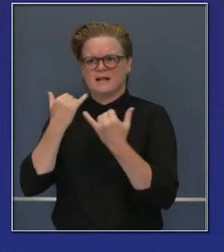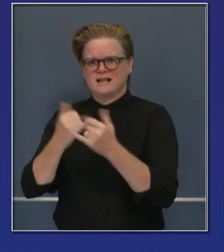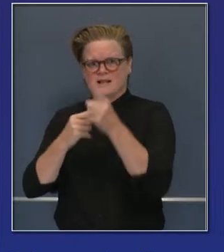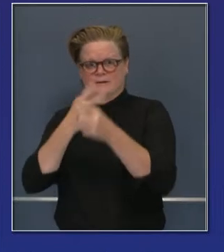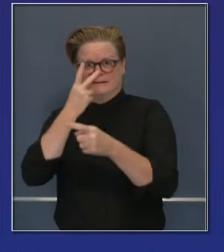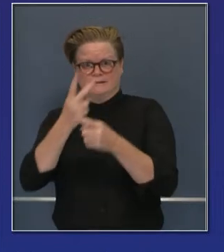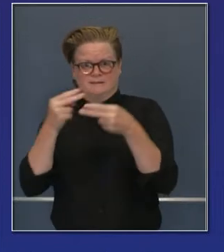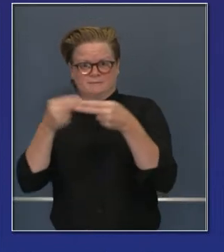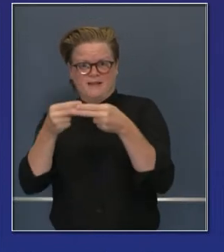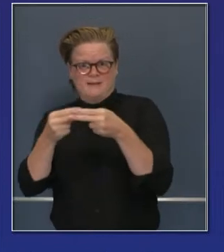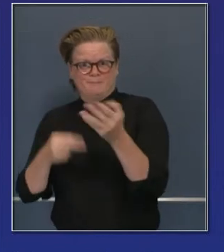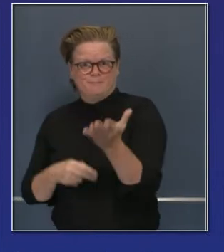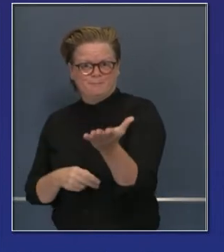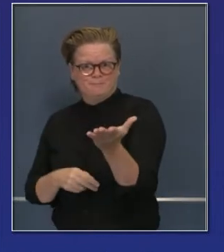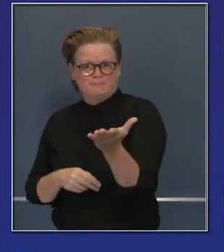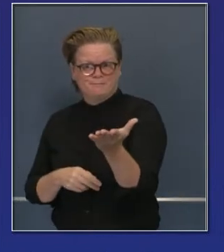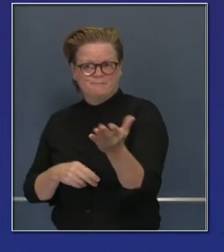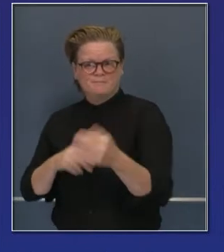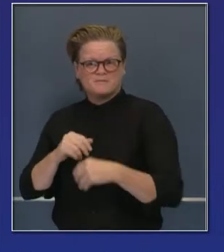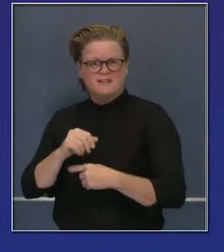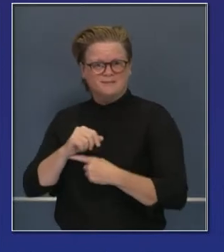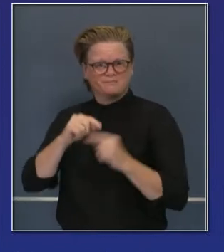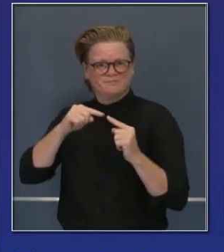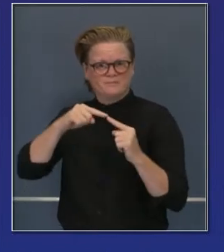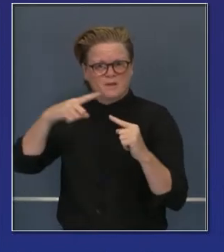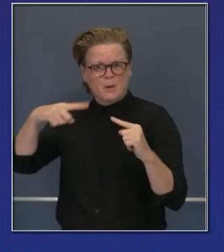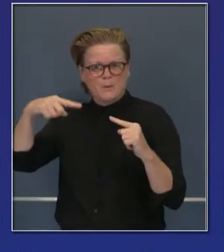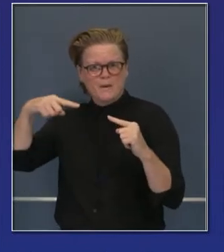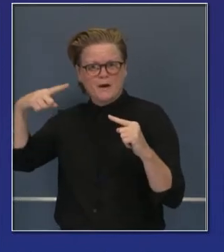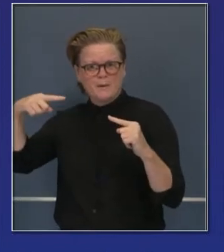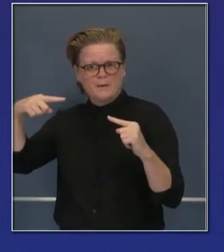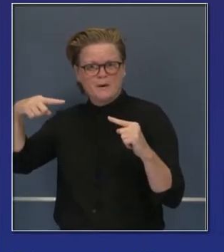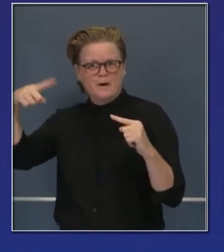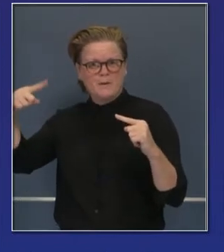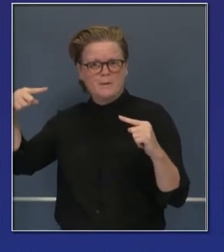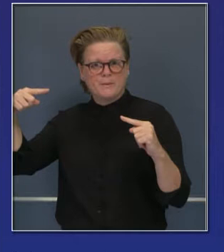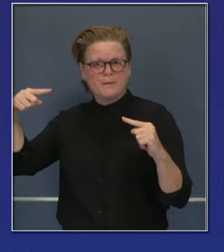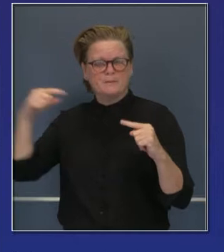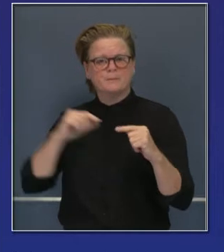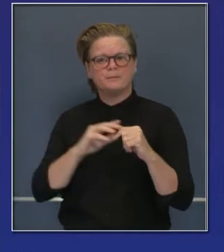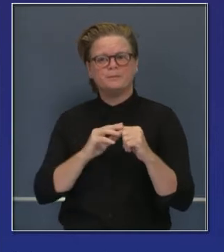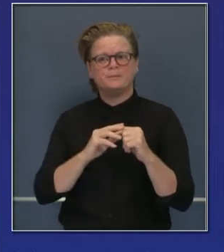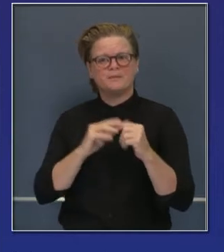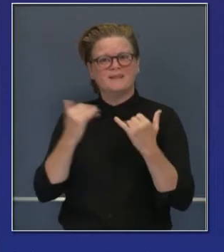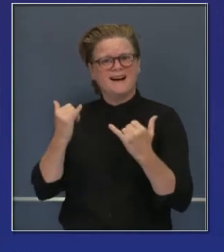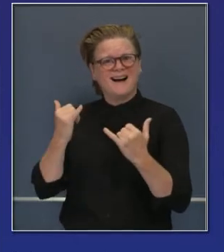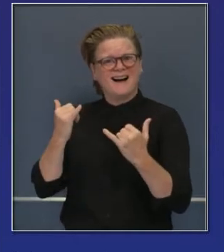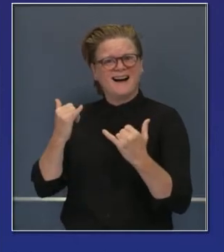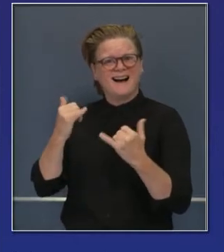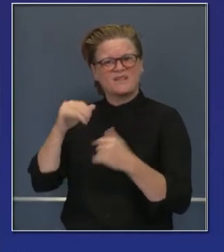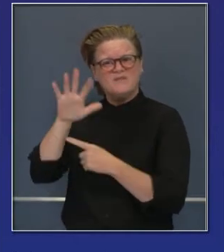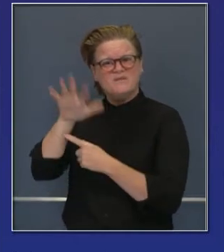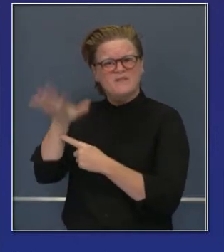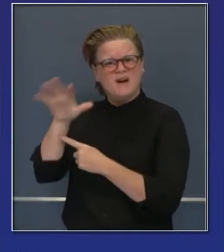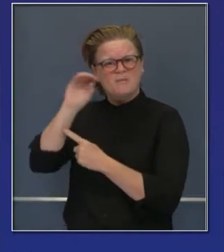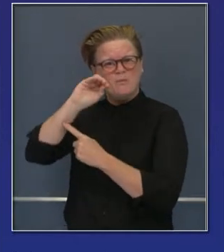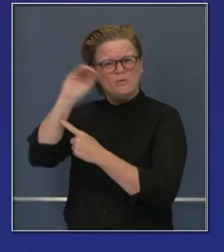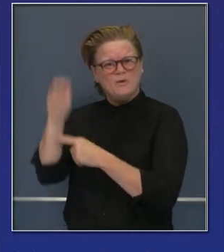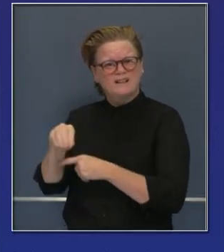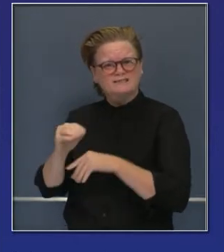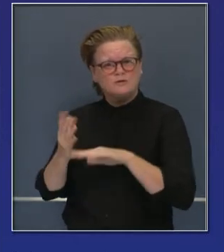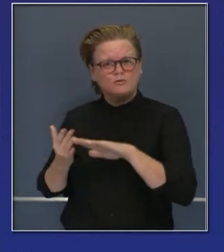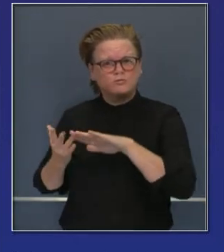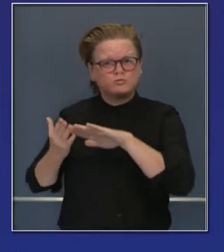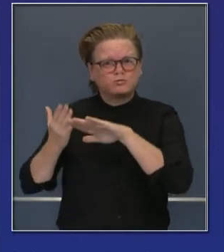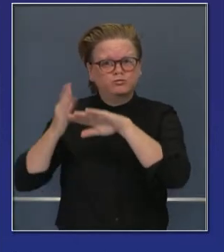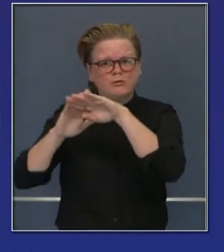auge en el índice en las hospitalizaciones. También esperamos ver las cifras que aumentarán en el índice de ingresos